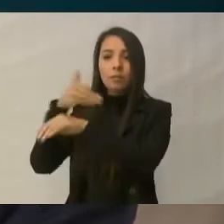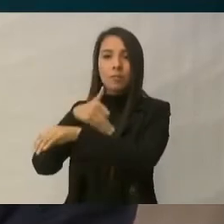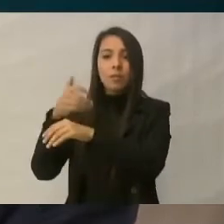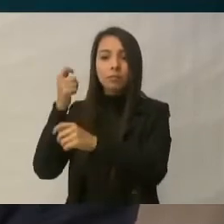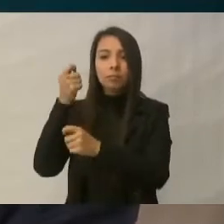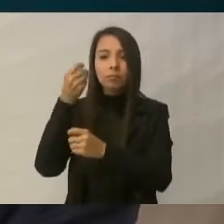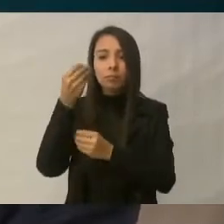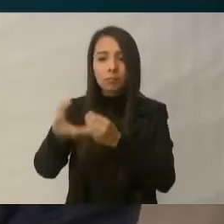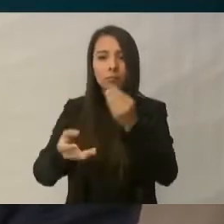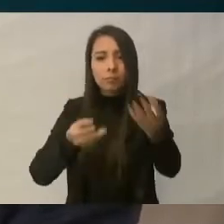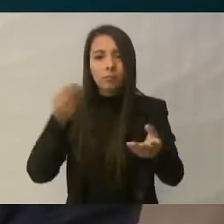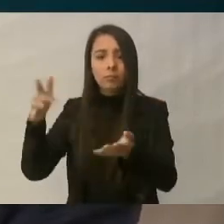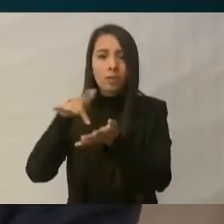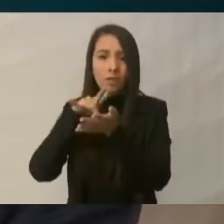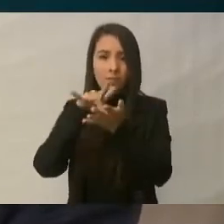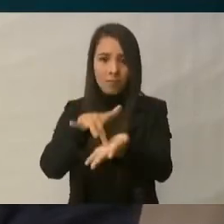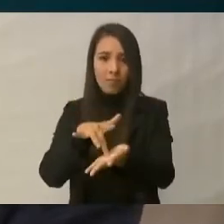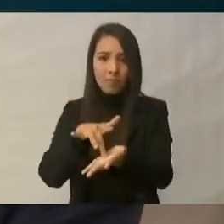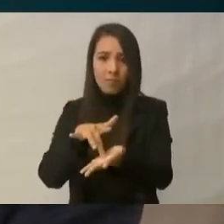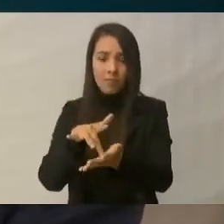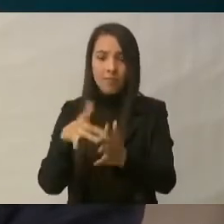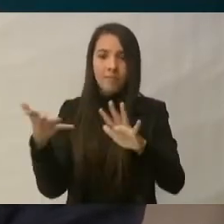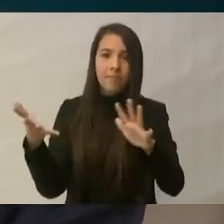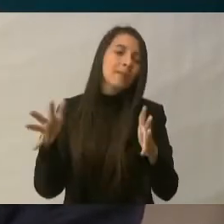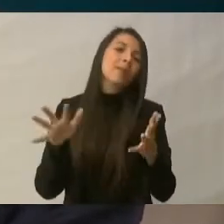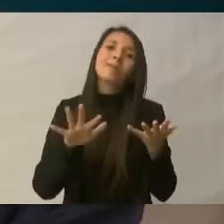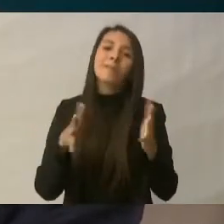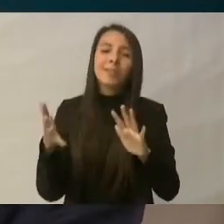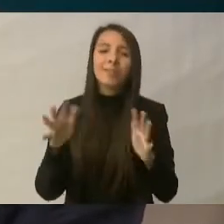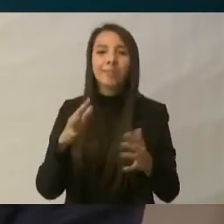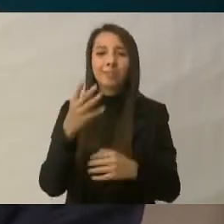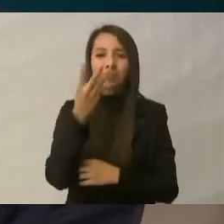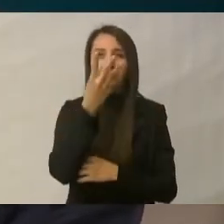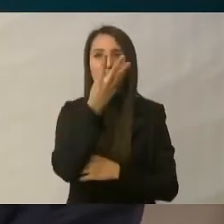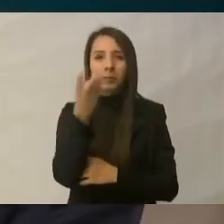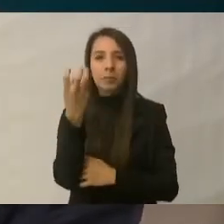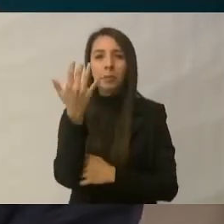reciben en promedio 350 dólares